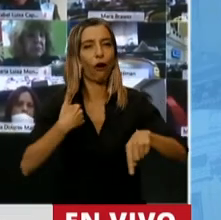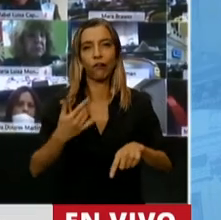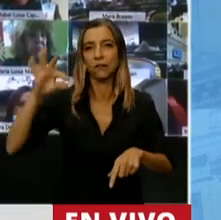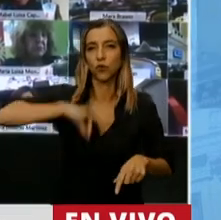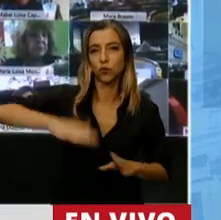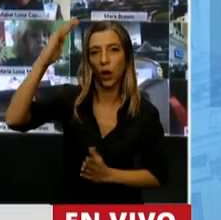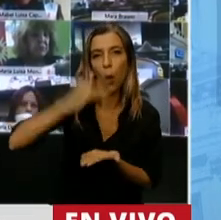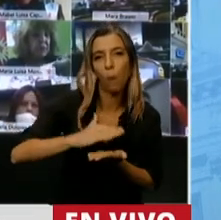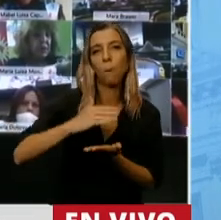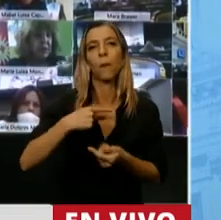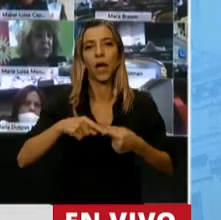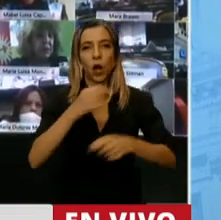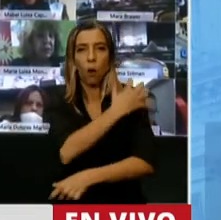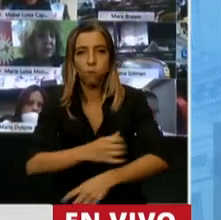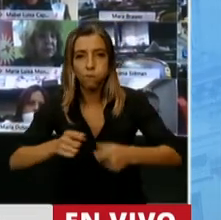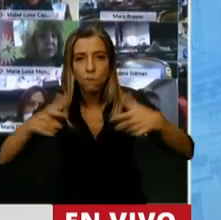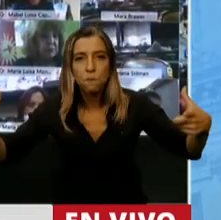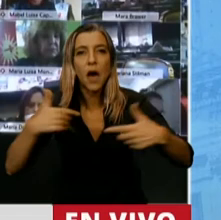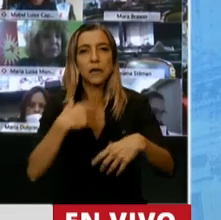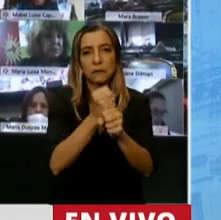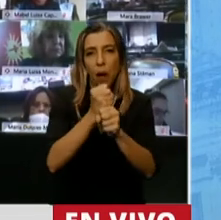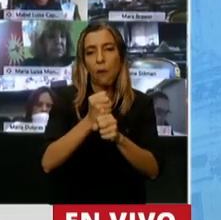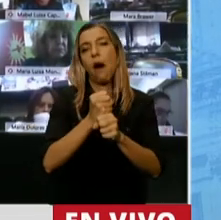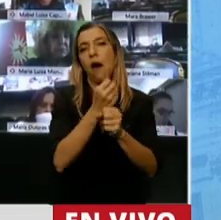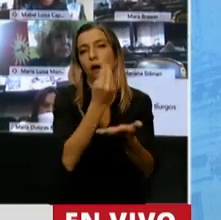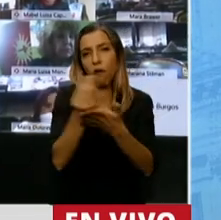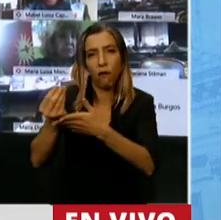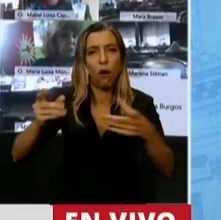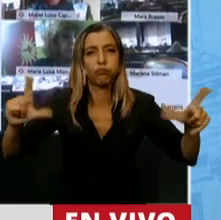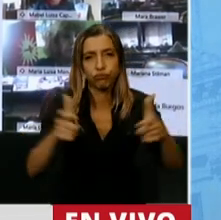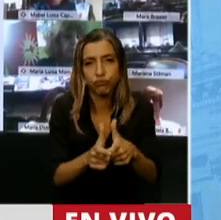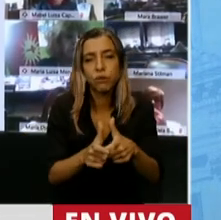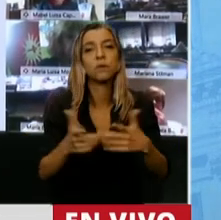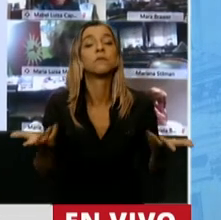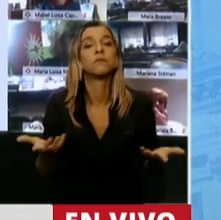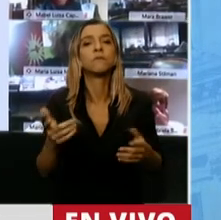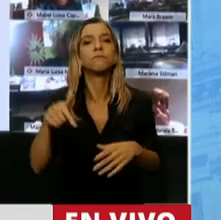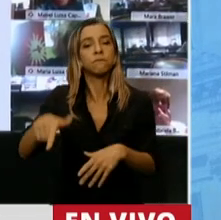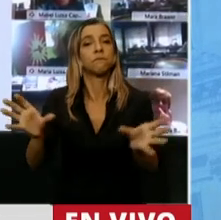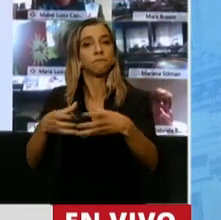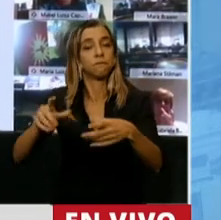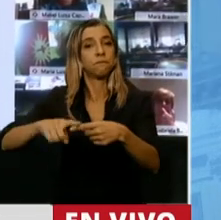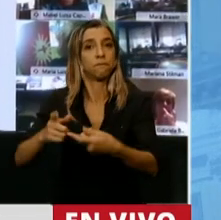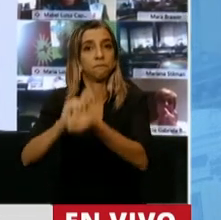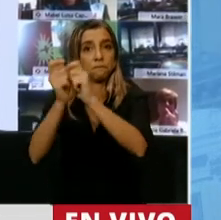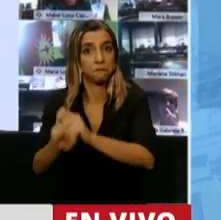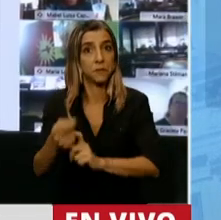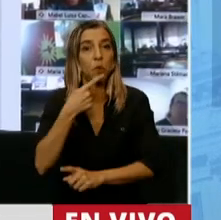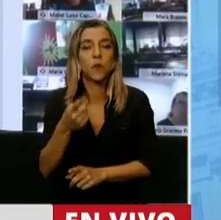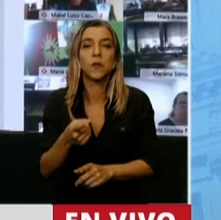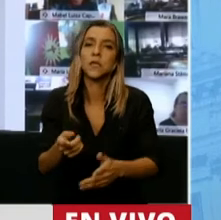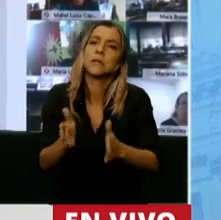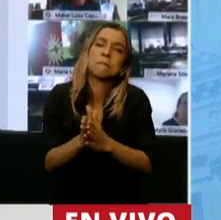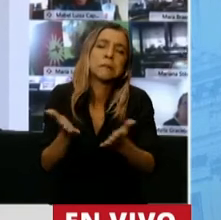aumentar la pobreza, la desocupación. Lo único que pide Cambiemos es que sea mayor aún el ajuste. Repiten la